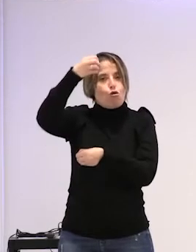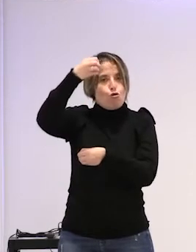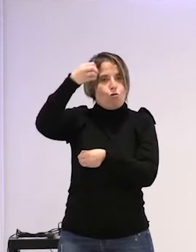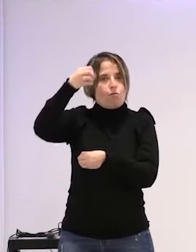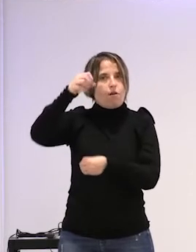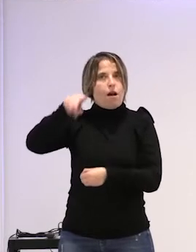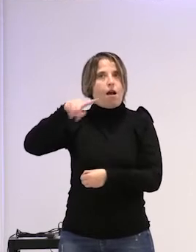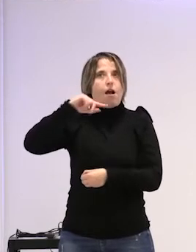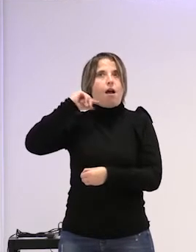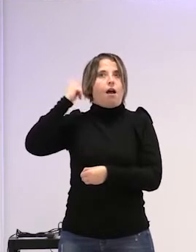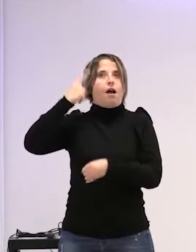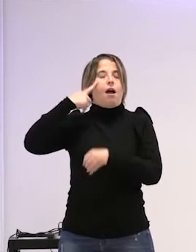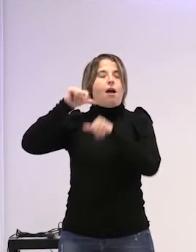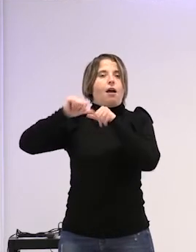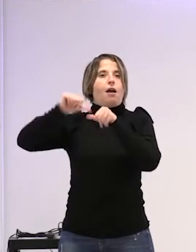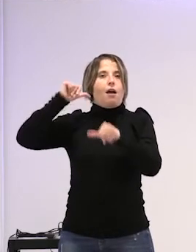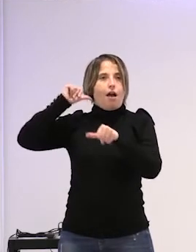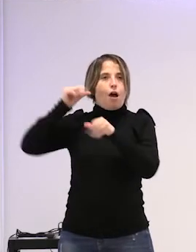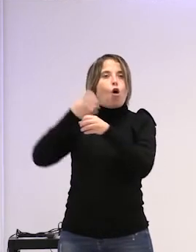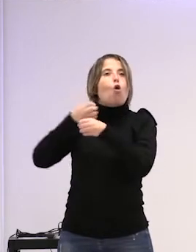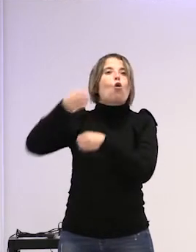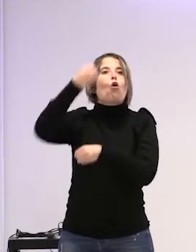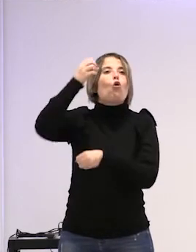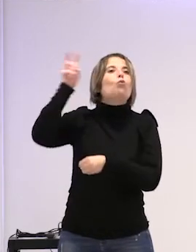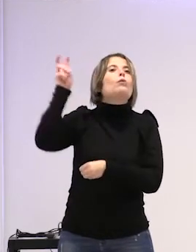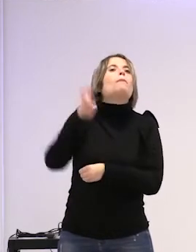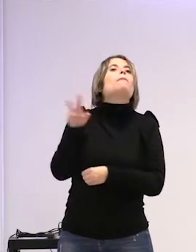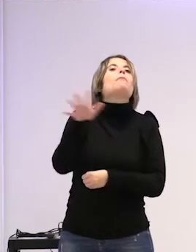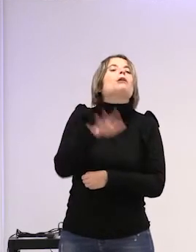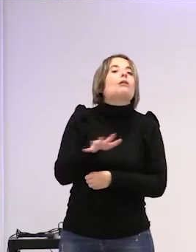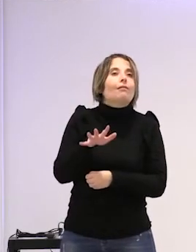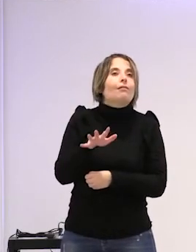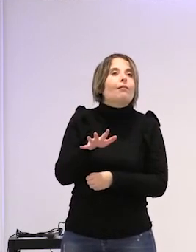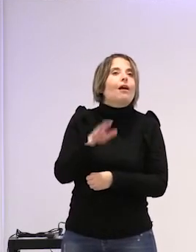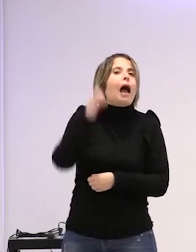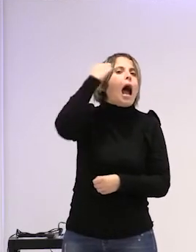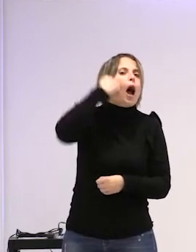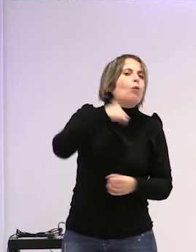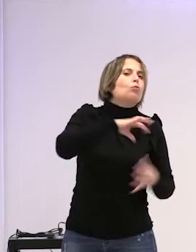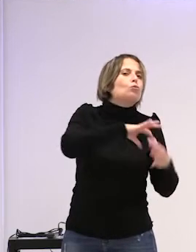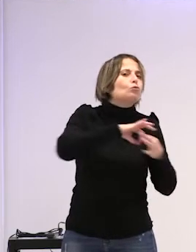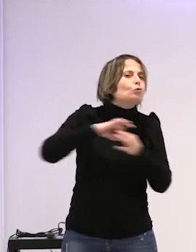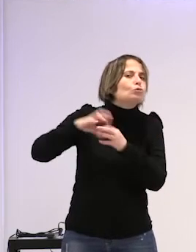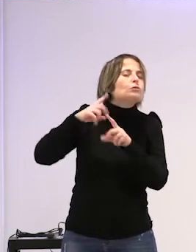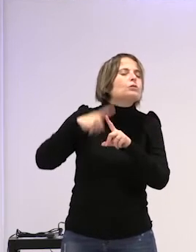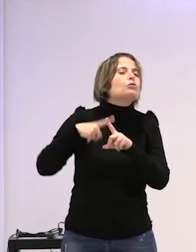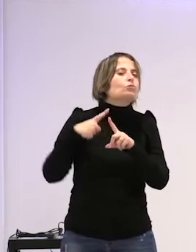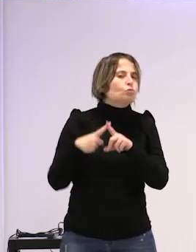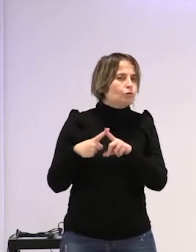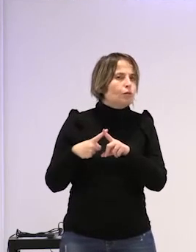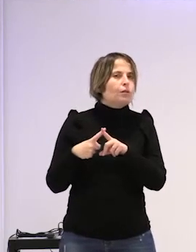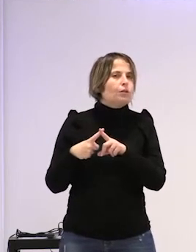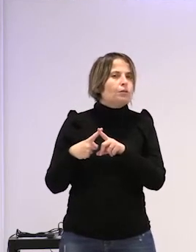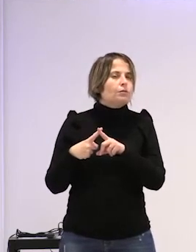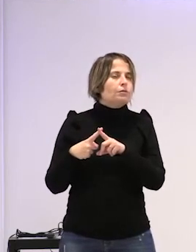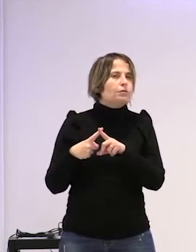descubre que detrás de esos problemas de su columna hay abusos sexuales de